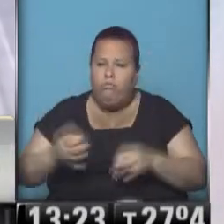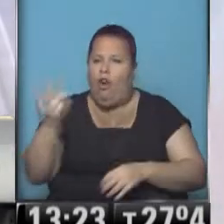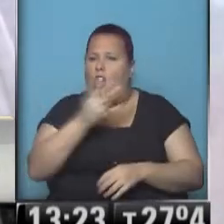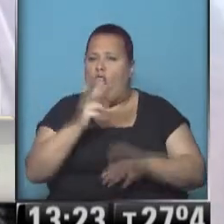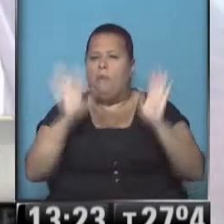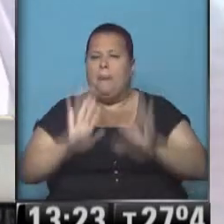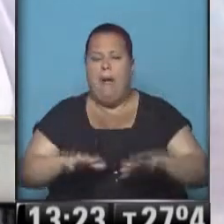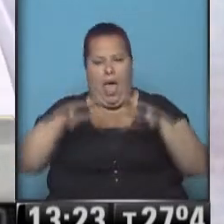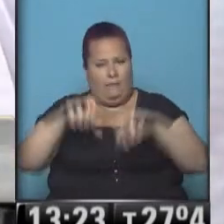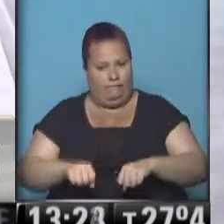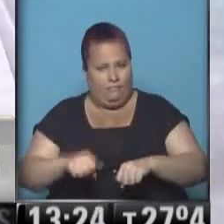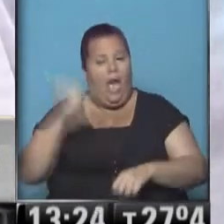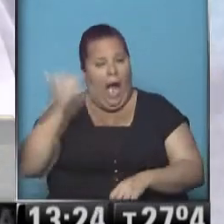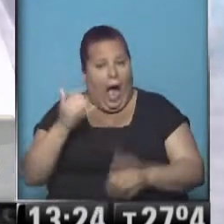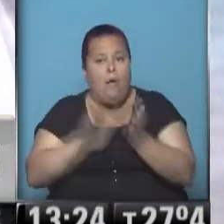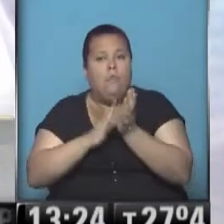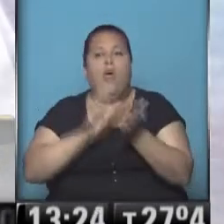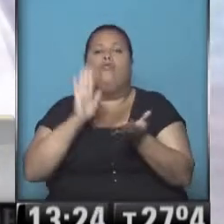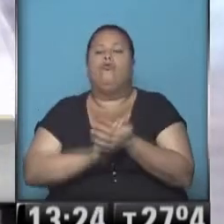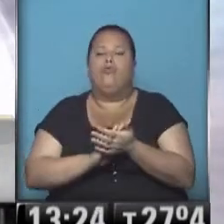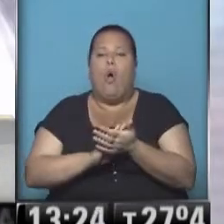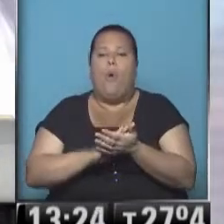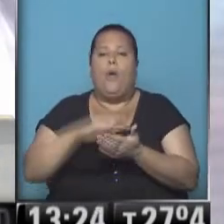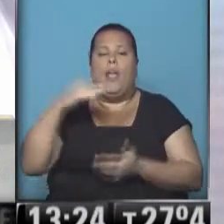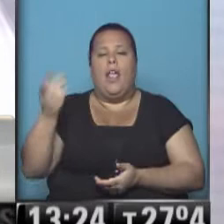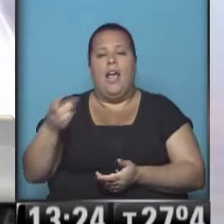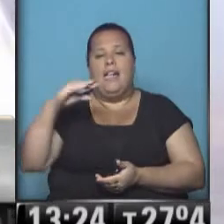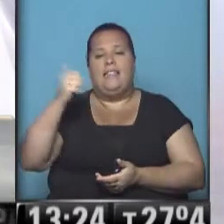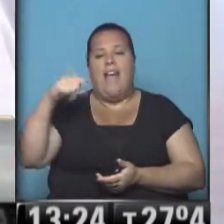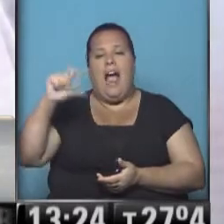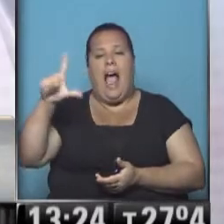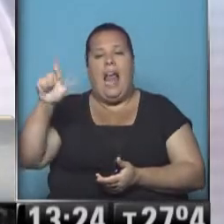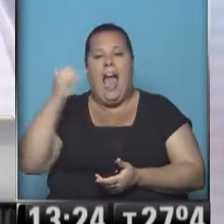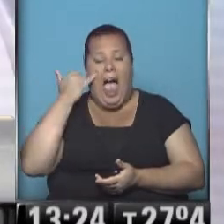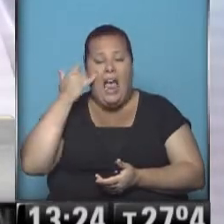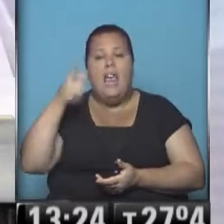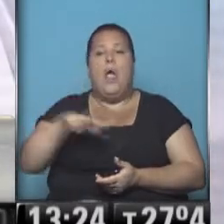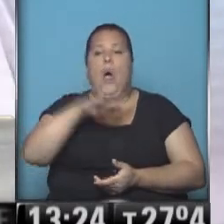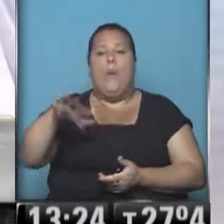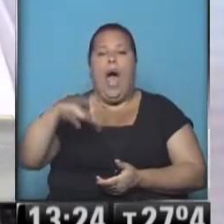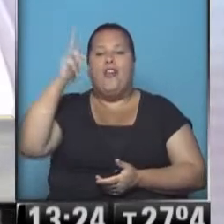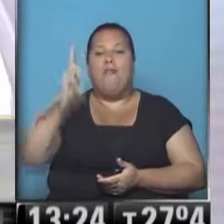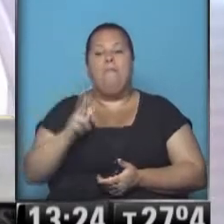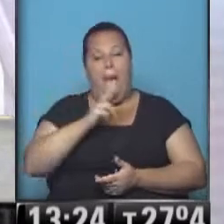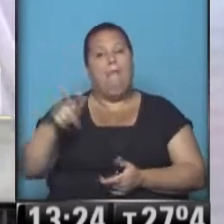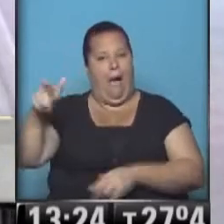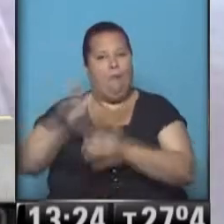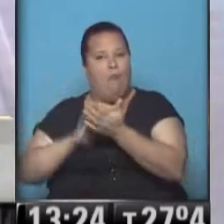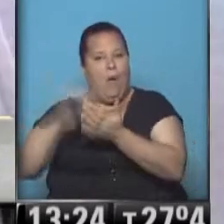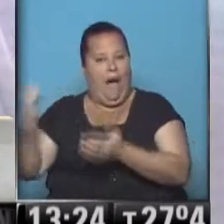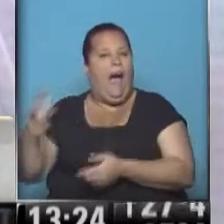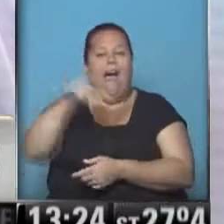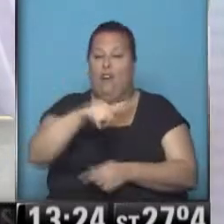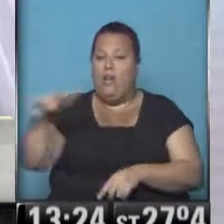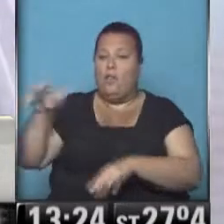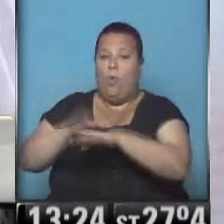armado esa toma. Como sí las hay, por ejemplo, en el caso de Marcelo de Chancalay y el barrio Papa Francisco. Se acordarán, de hecho está